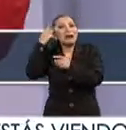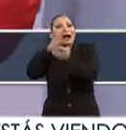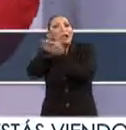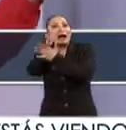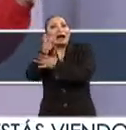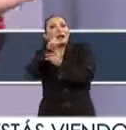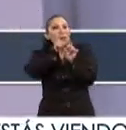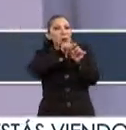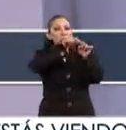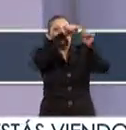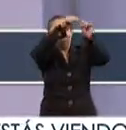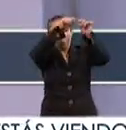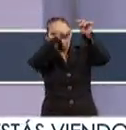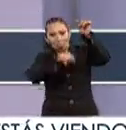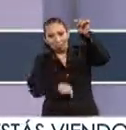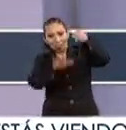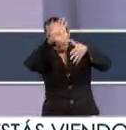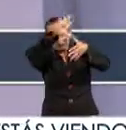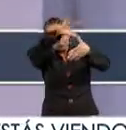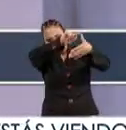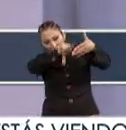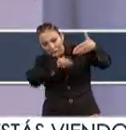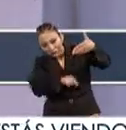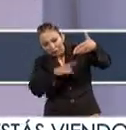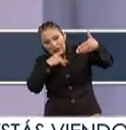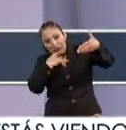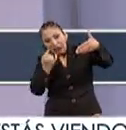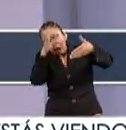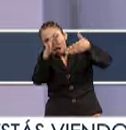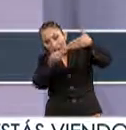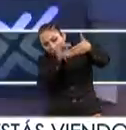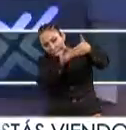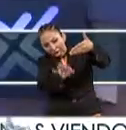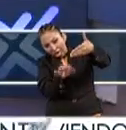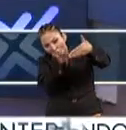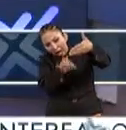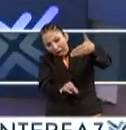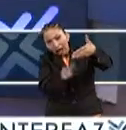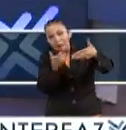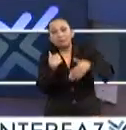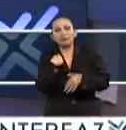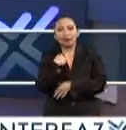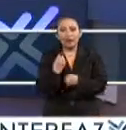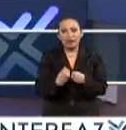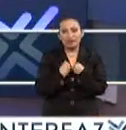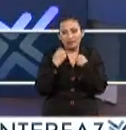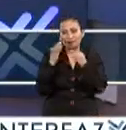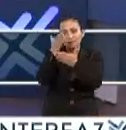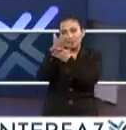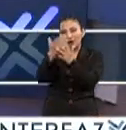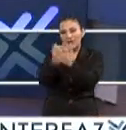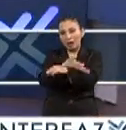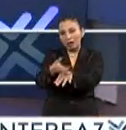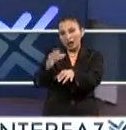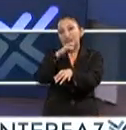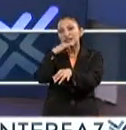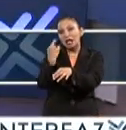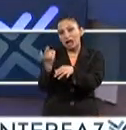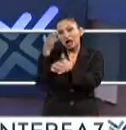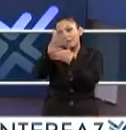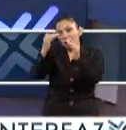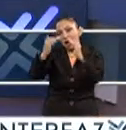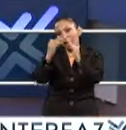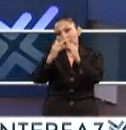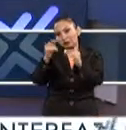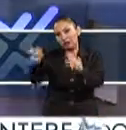de punta a punta de un continente. Platícanos esta experiencia. En mi caso yo viví con una familia chilena, esto fue más